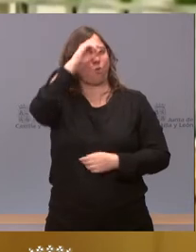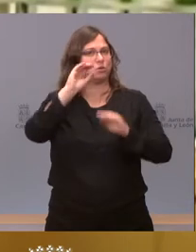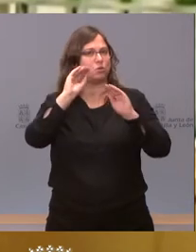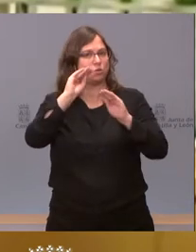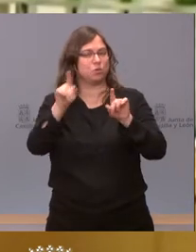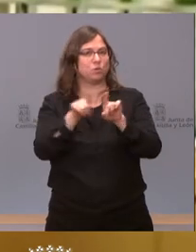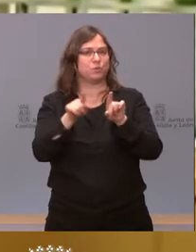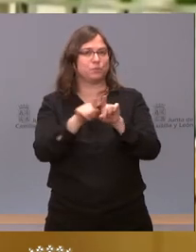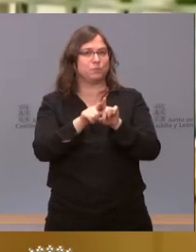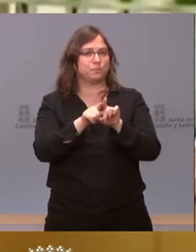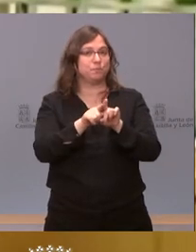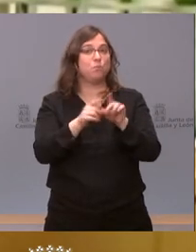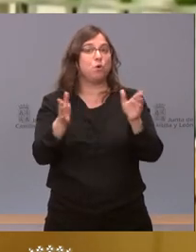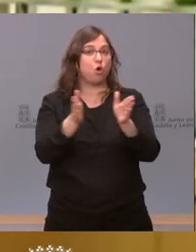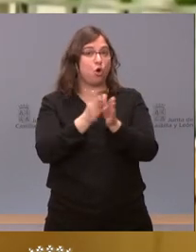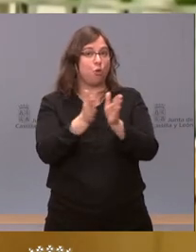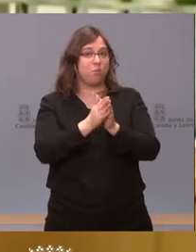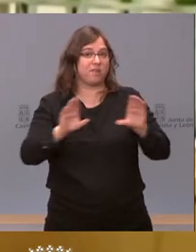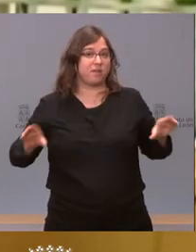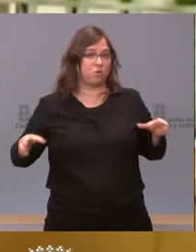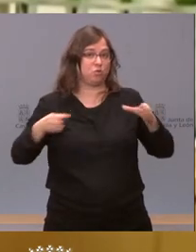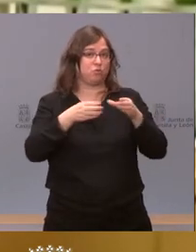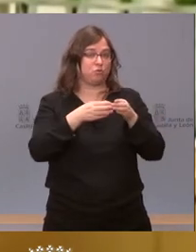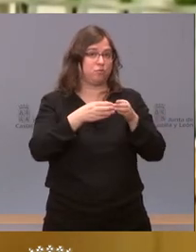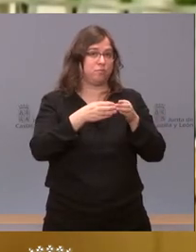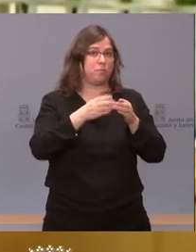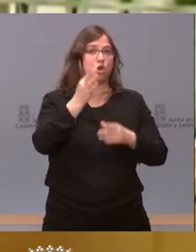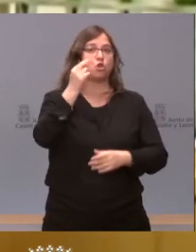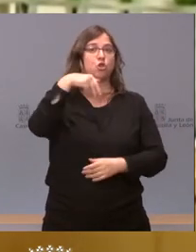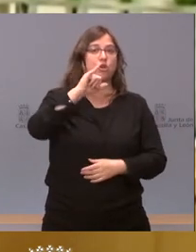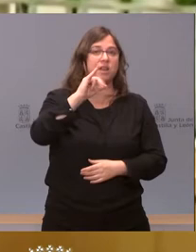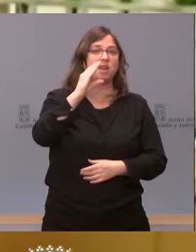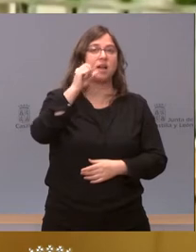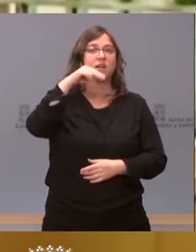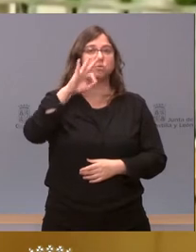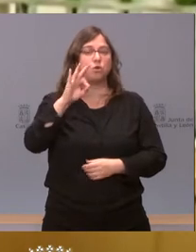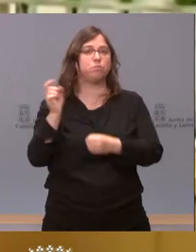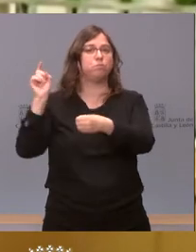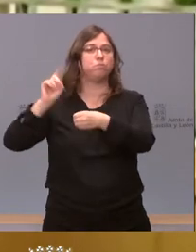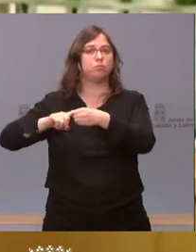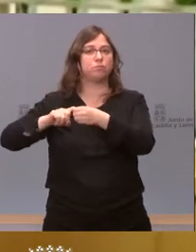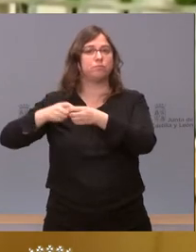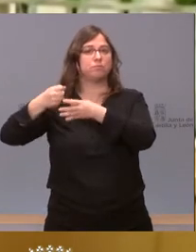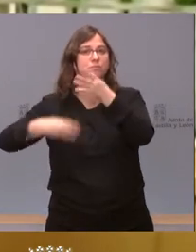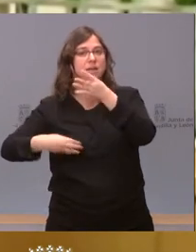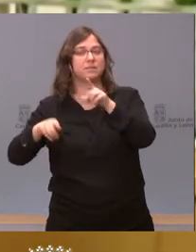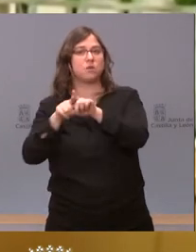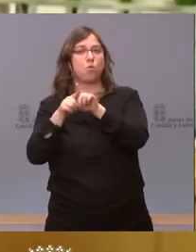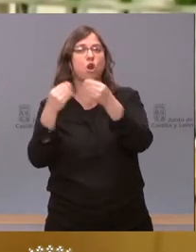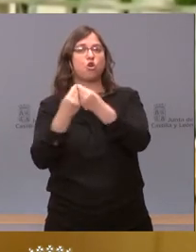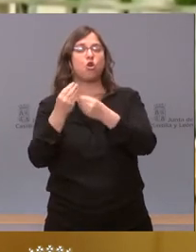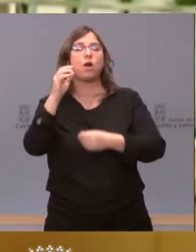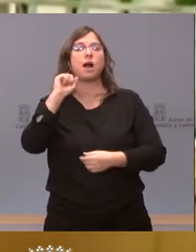incorporación de sus compañeros de partido de Toni Cantó a la lista de Isabel Díaz Ayuso como